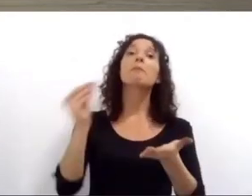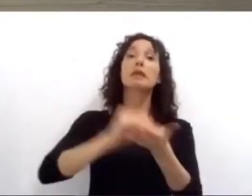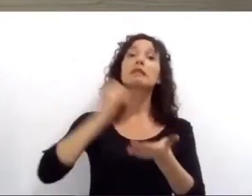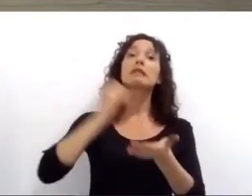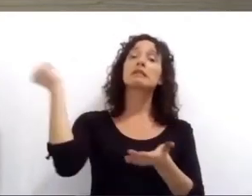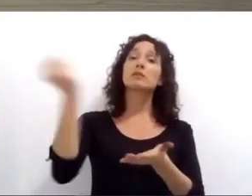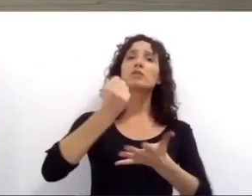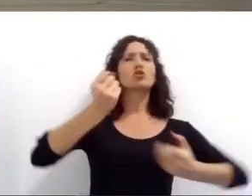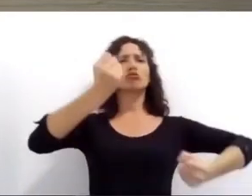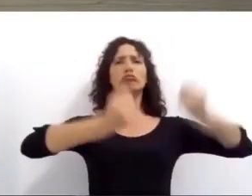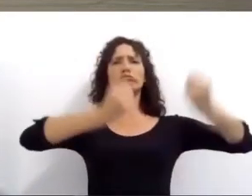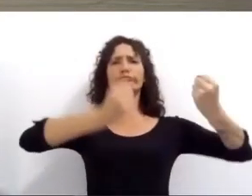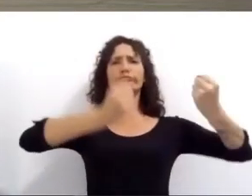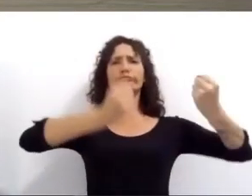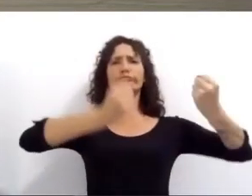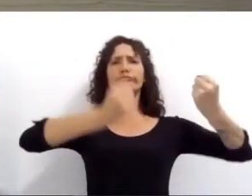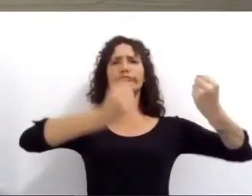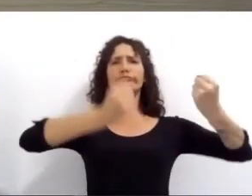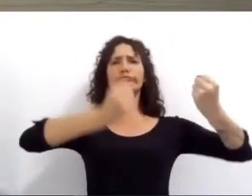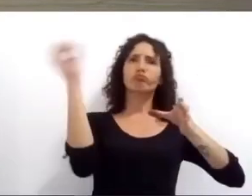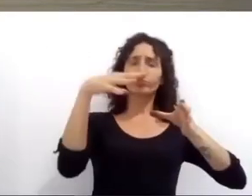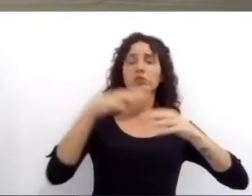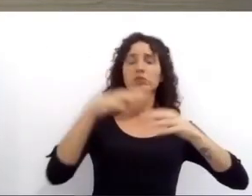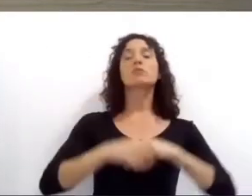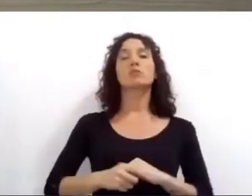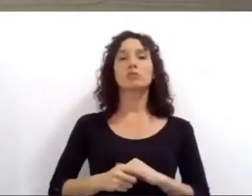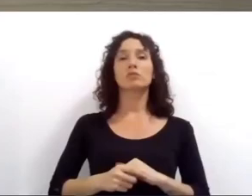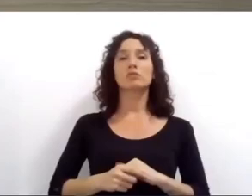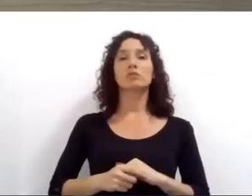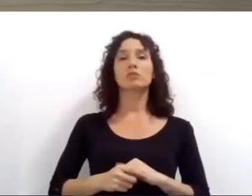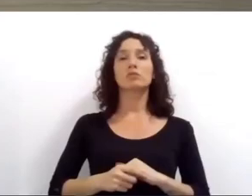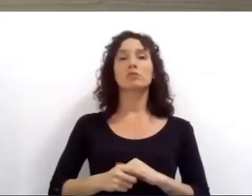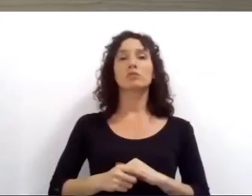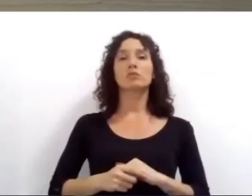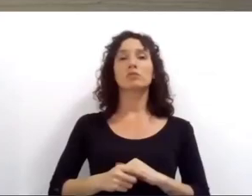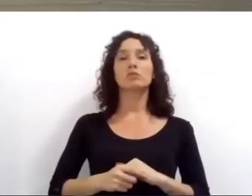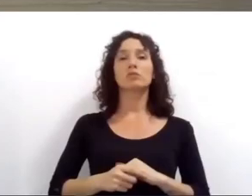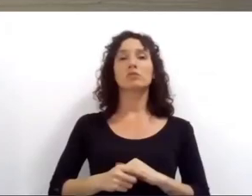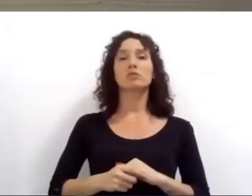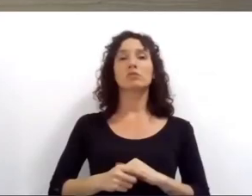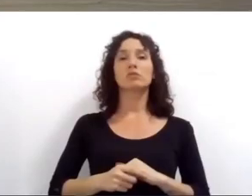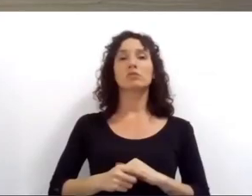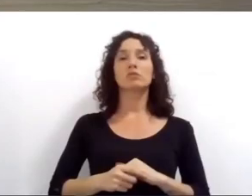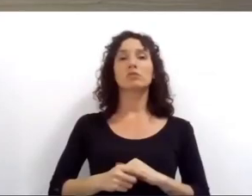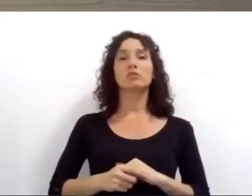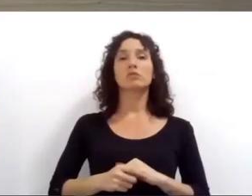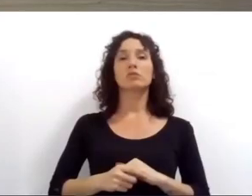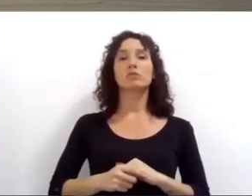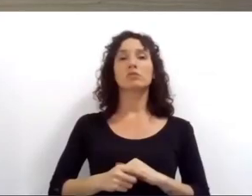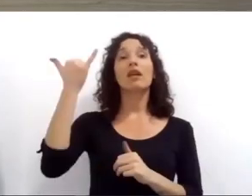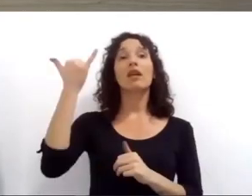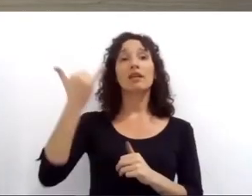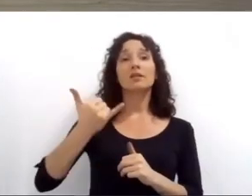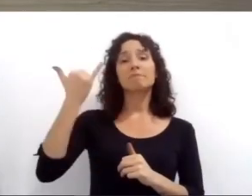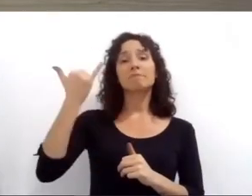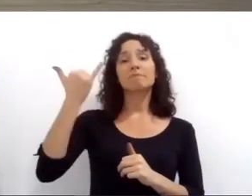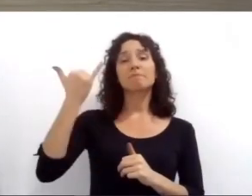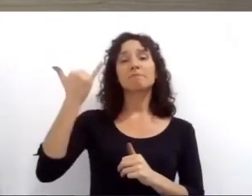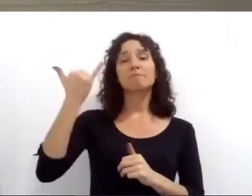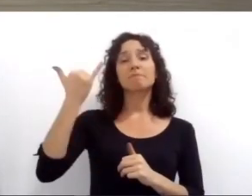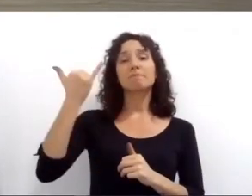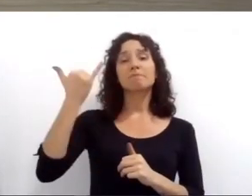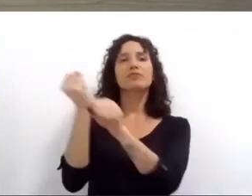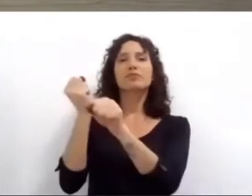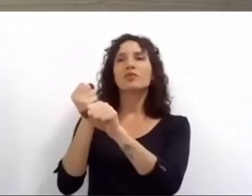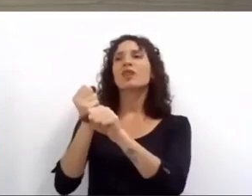en origen de los grandes generadores sabemos de la importancia de la fiscalización ambiental en actividades productivas comerciales y